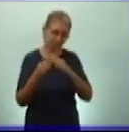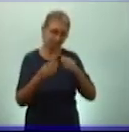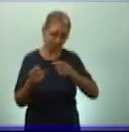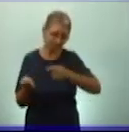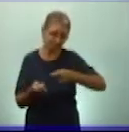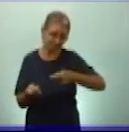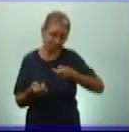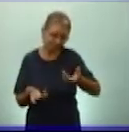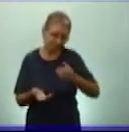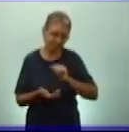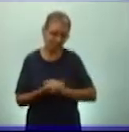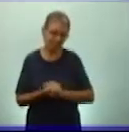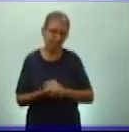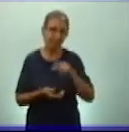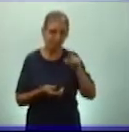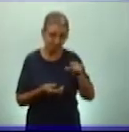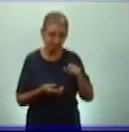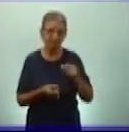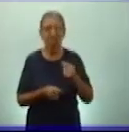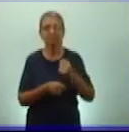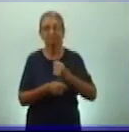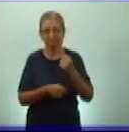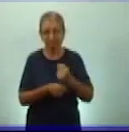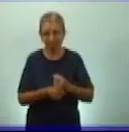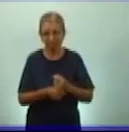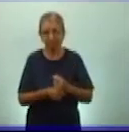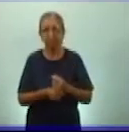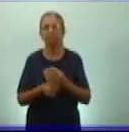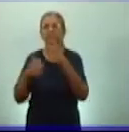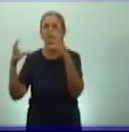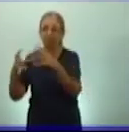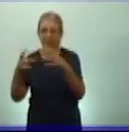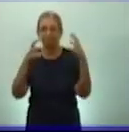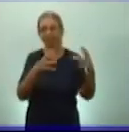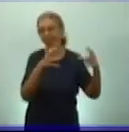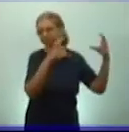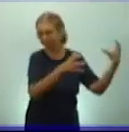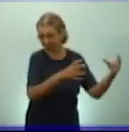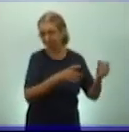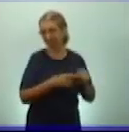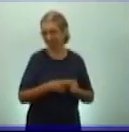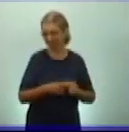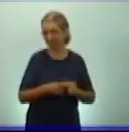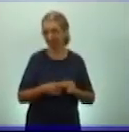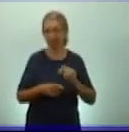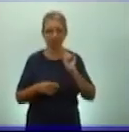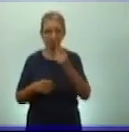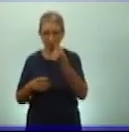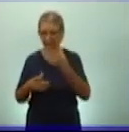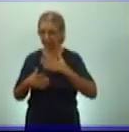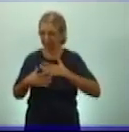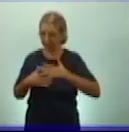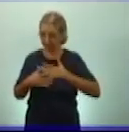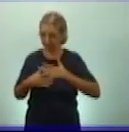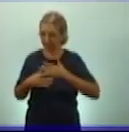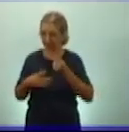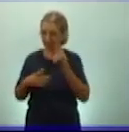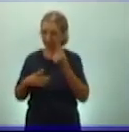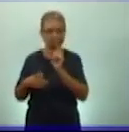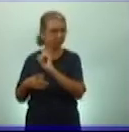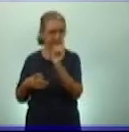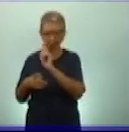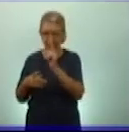La comuna campesina era la encargada, muchachos, de trabajar esas tres partes en que se dividían las tierras. Primero, de ellos propios, para su